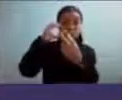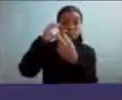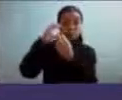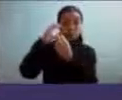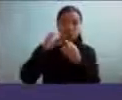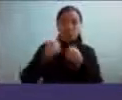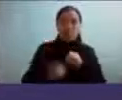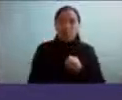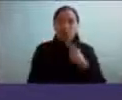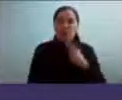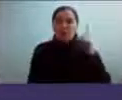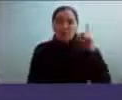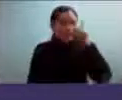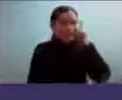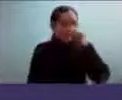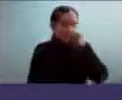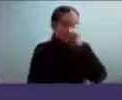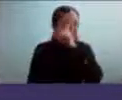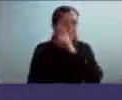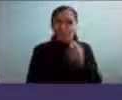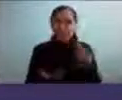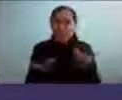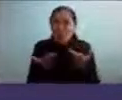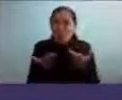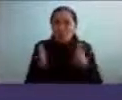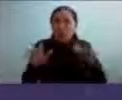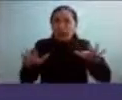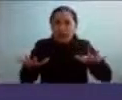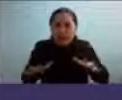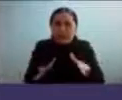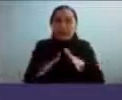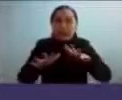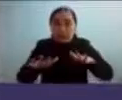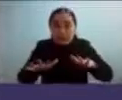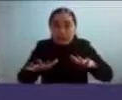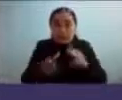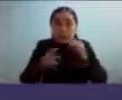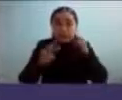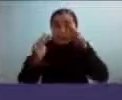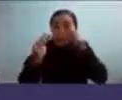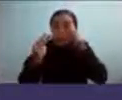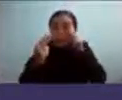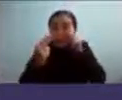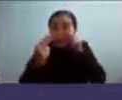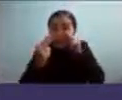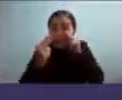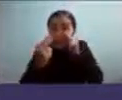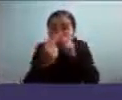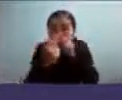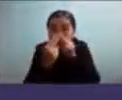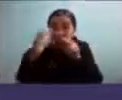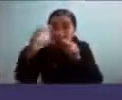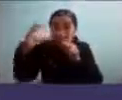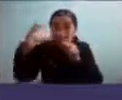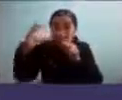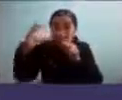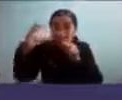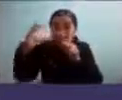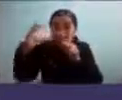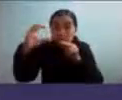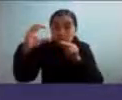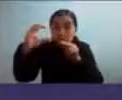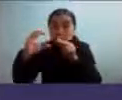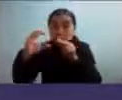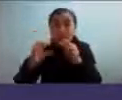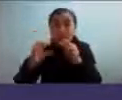hacía hacer eso. Del esfuerzo que tuve que hacer para poder mirar. Incluso tengo como los ojos un poco rojos. Y bueno,